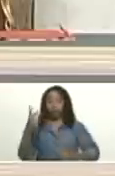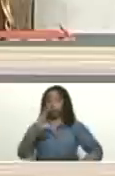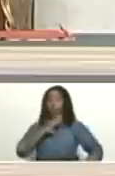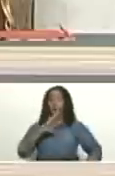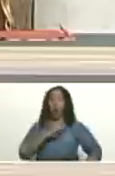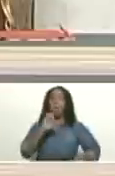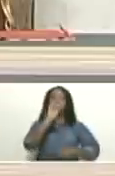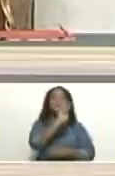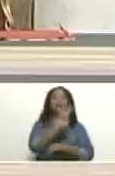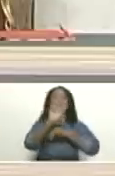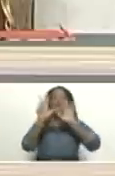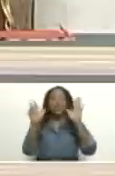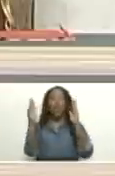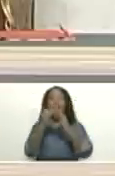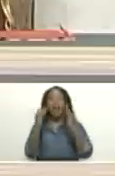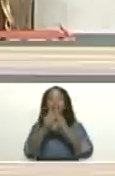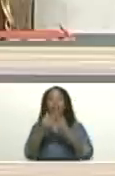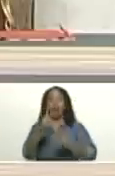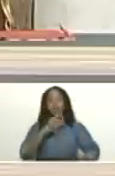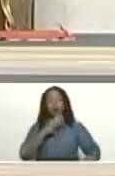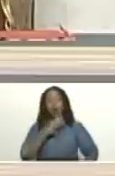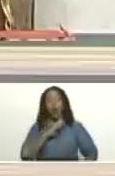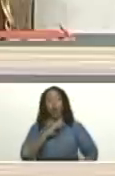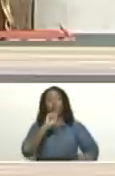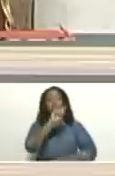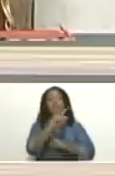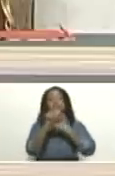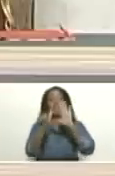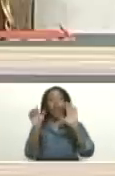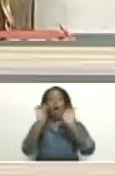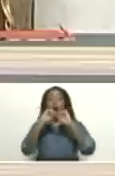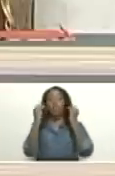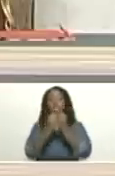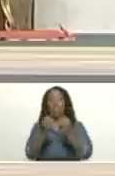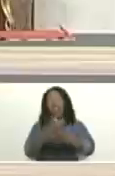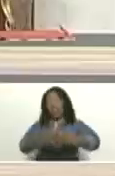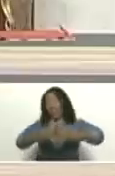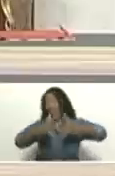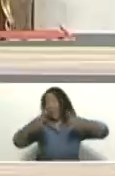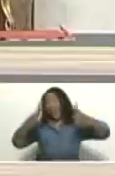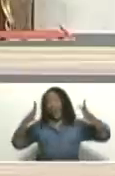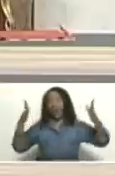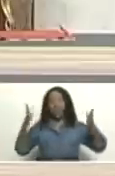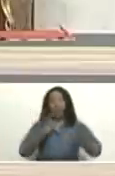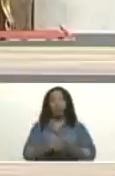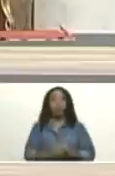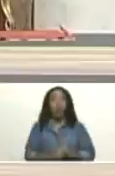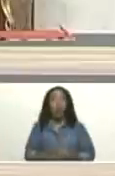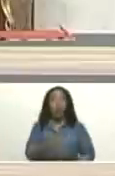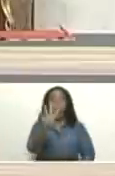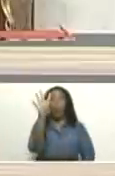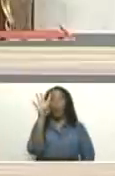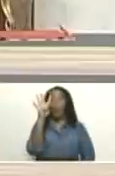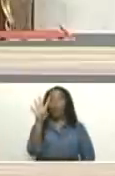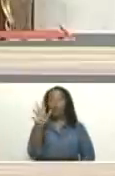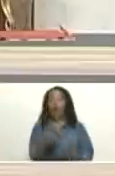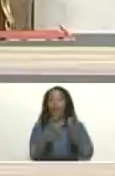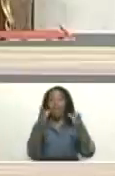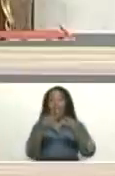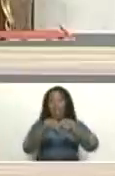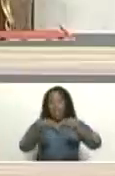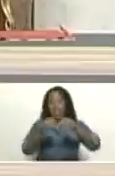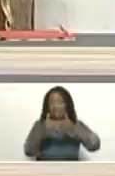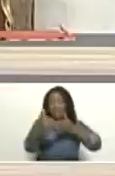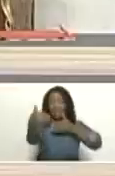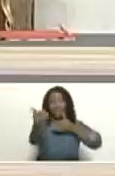casas mansión dieciséis oficinas gigantescas cuatro grandes terrenos en